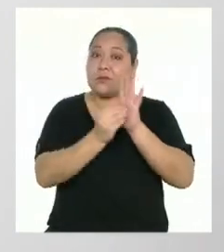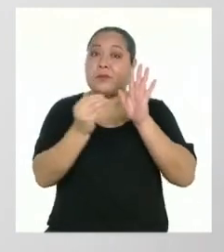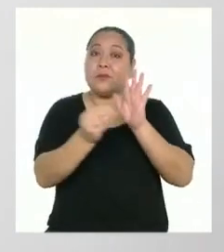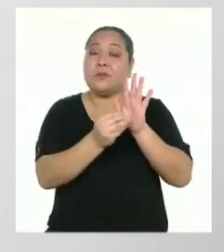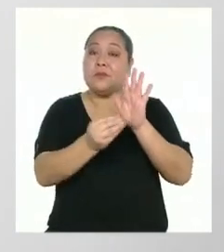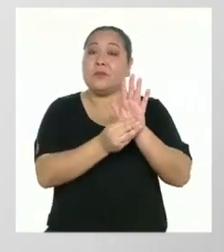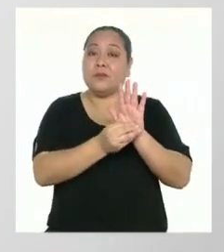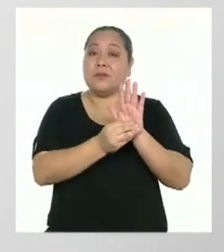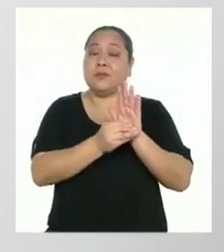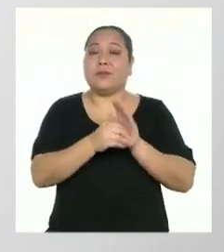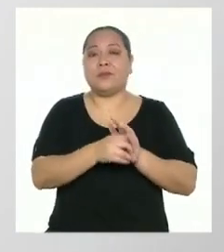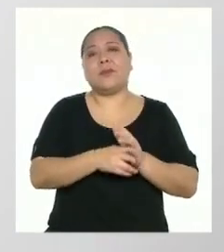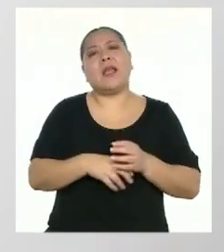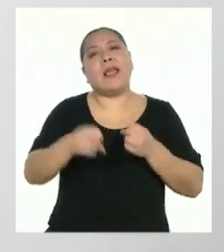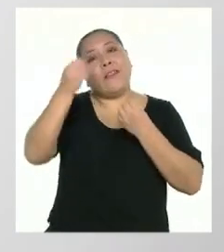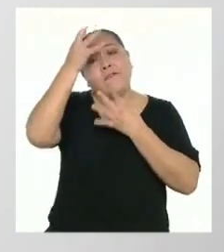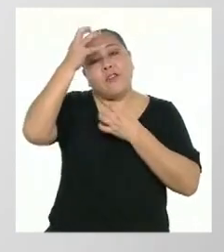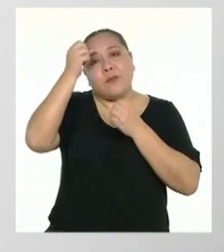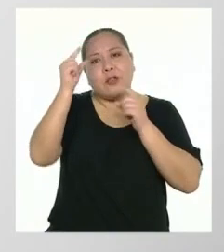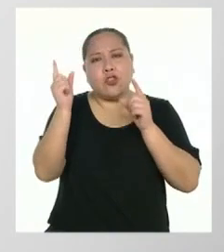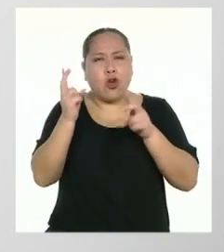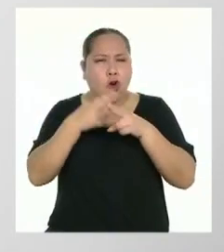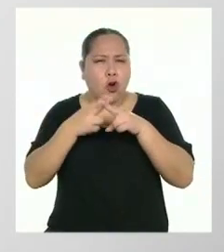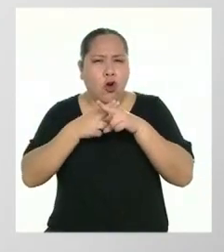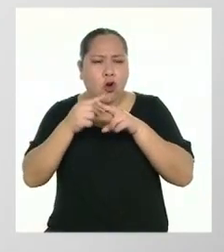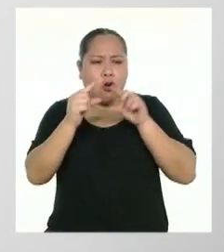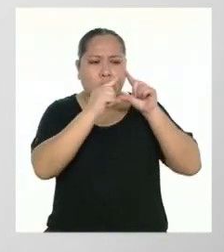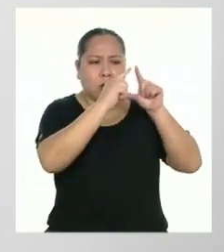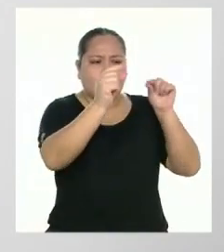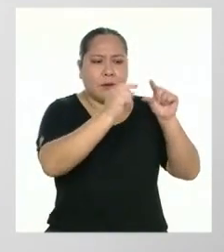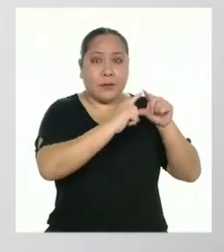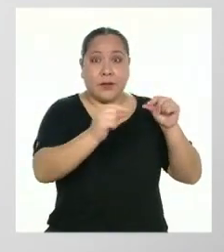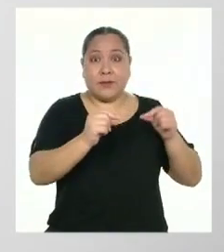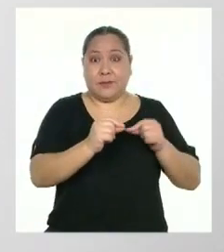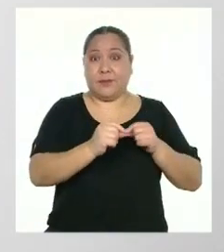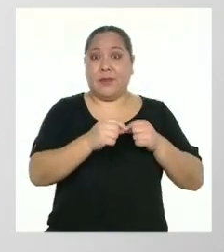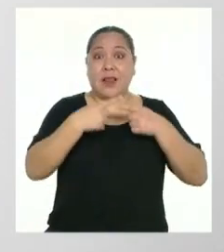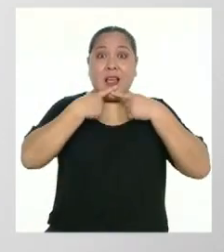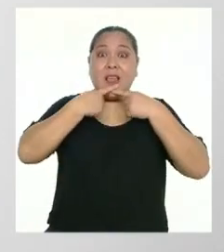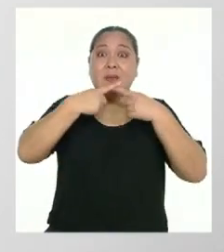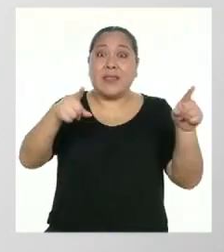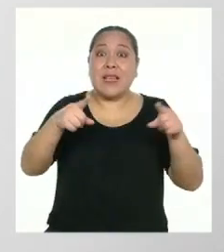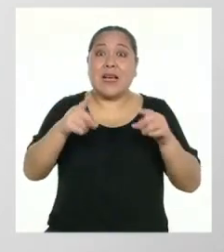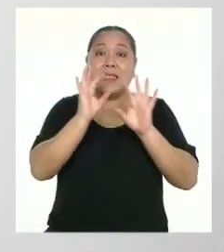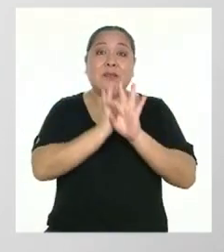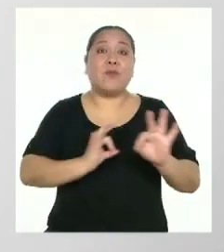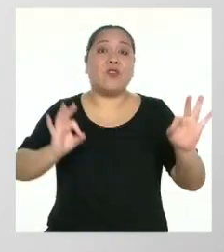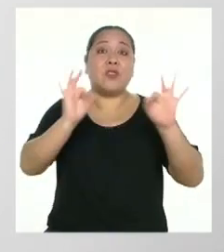apartado de avisos donde se publican los anuncios de importancia para la comunidad.